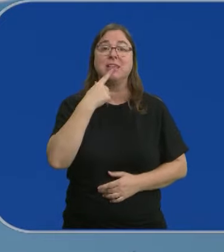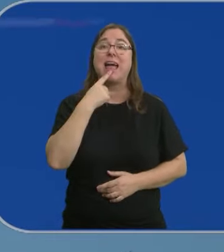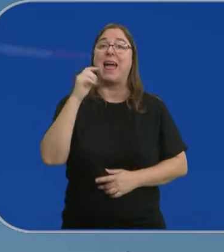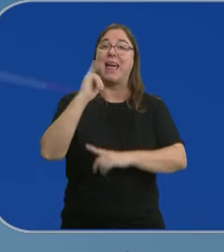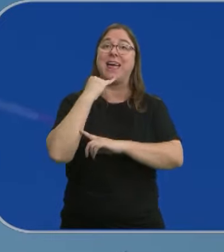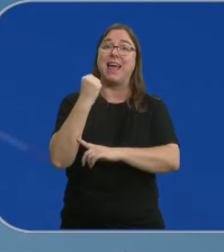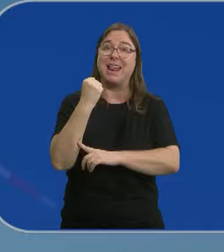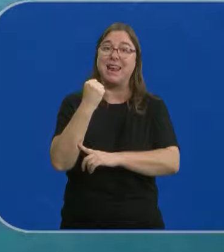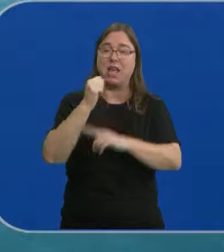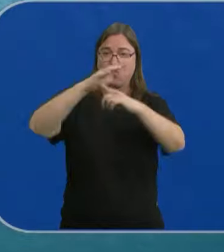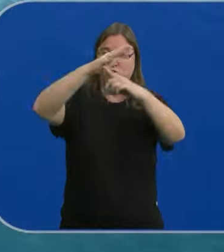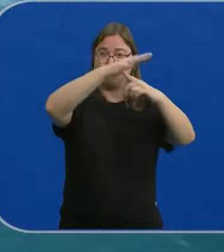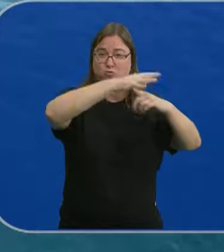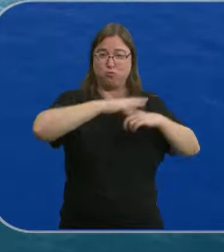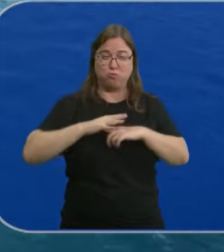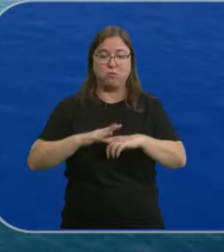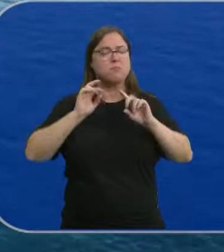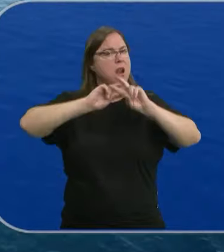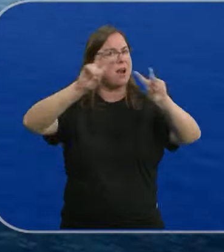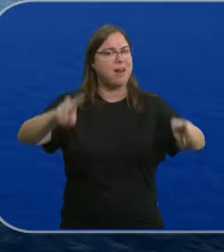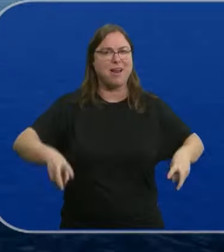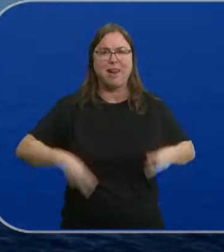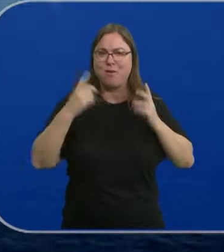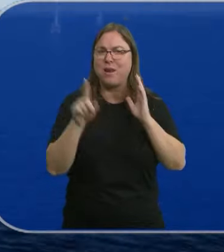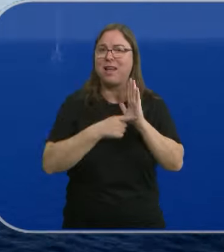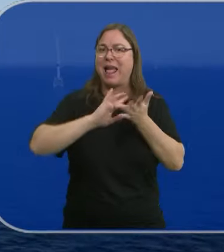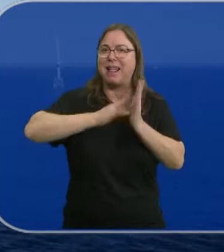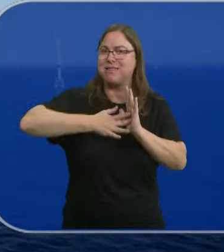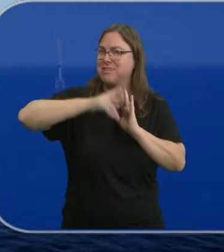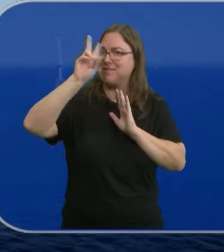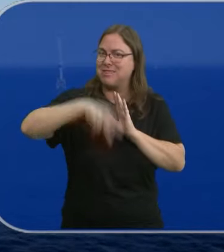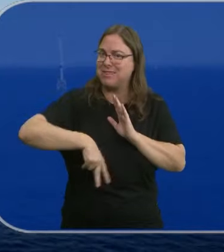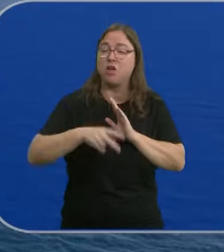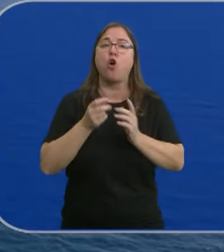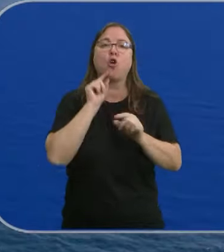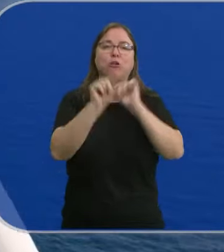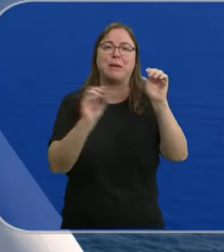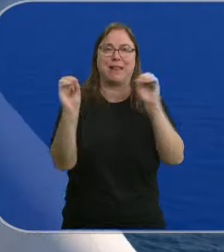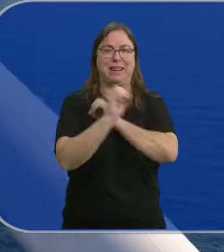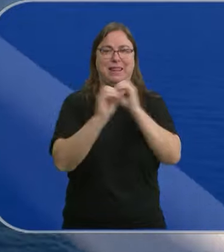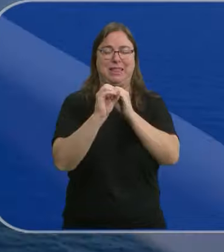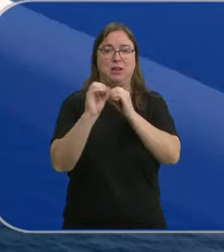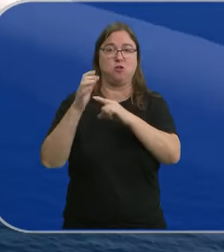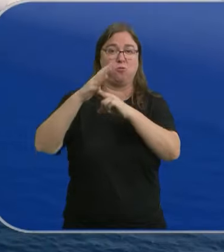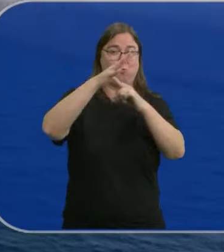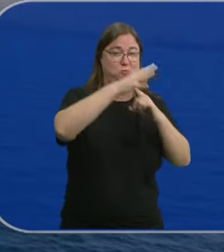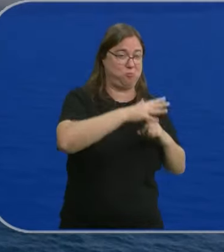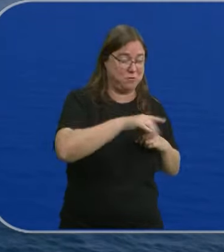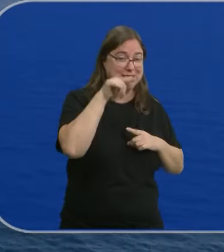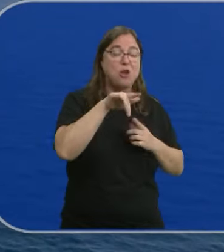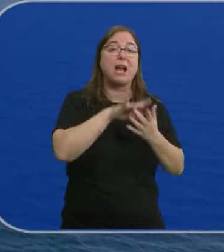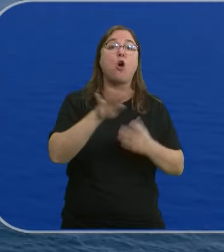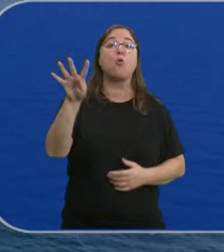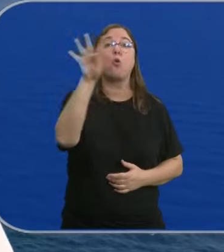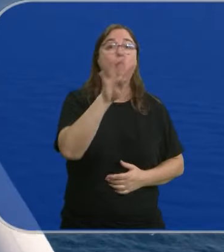generada en este parque, totalmente renovable, inagotable y no contaminante. Esta instalación de Sandriec es la